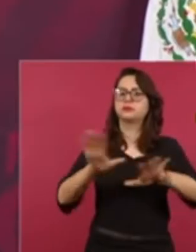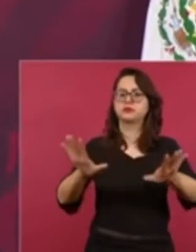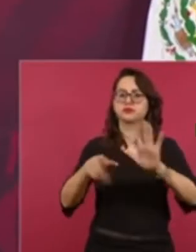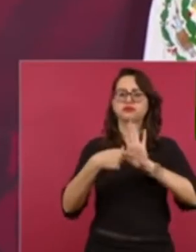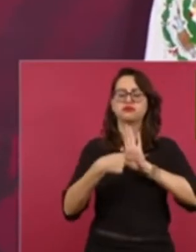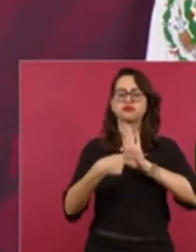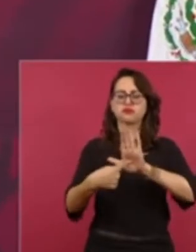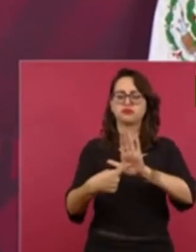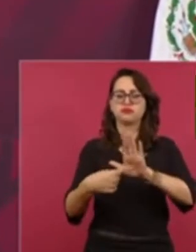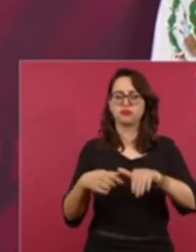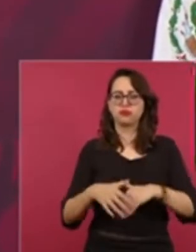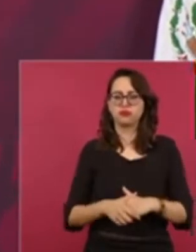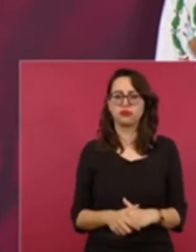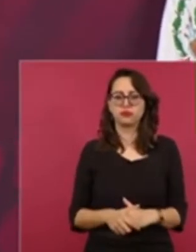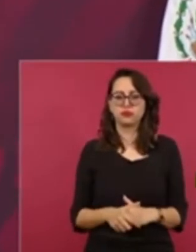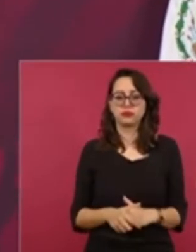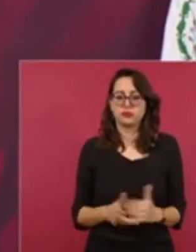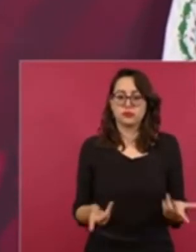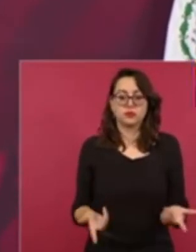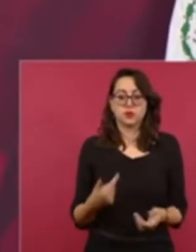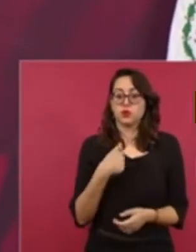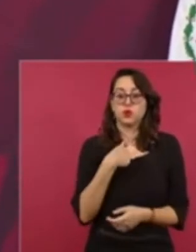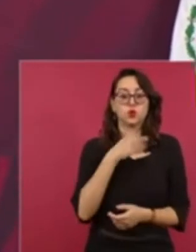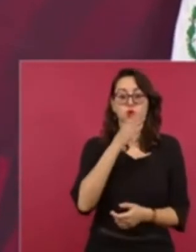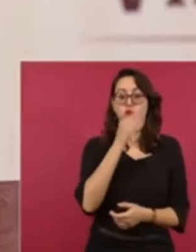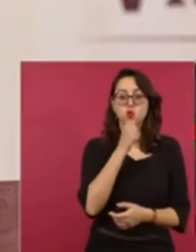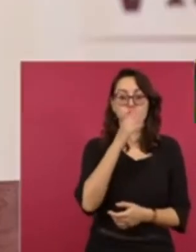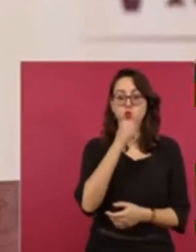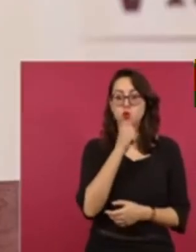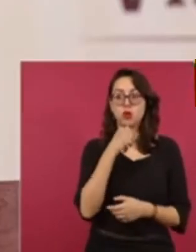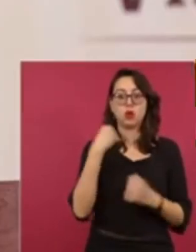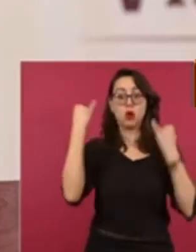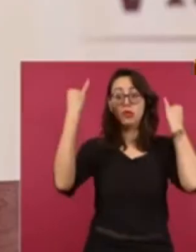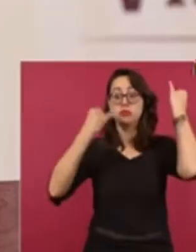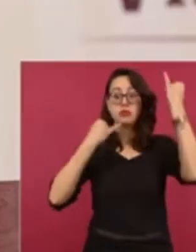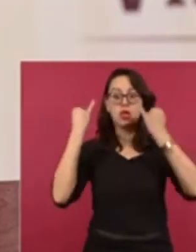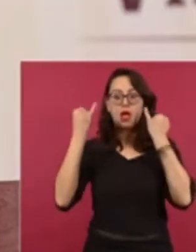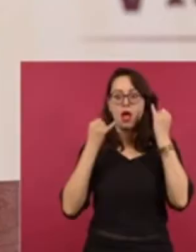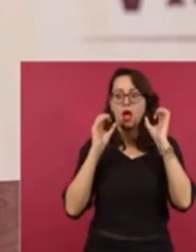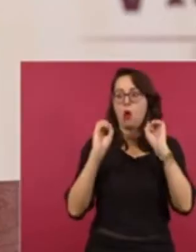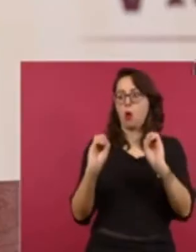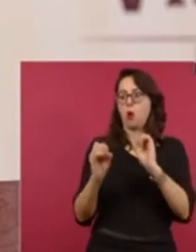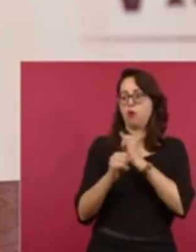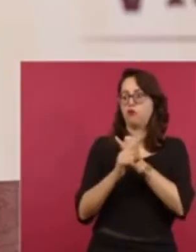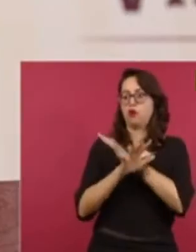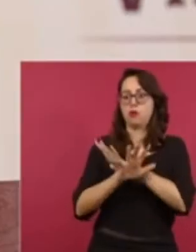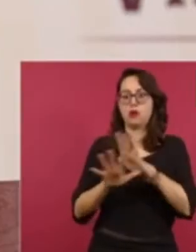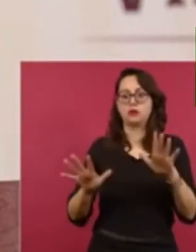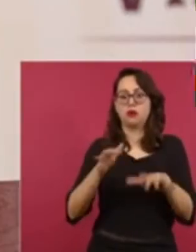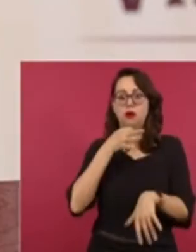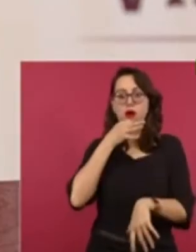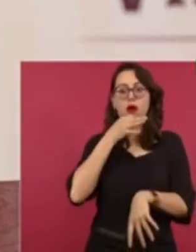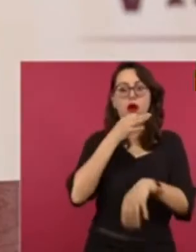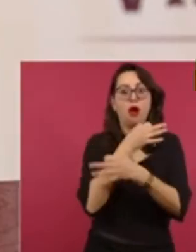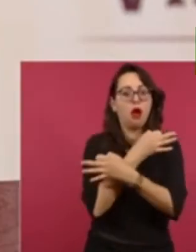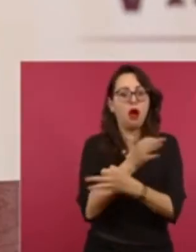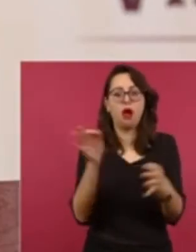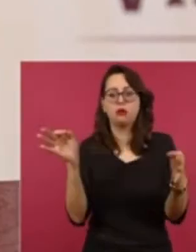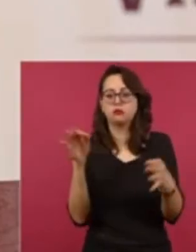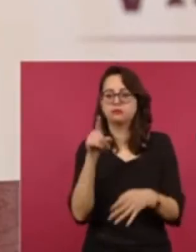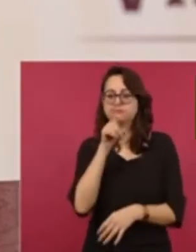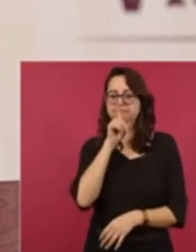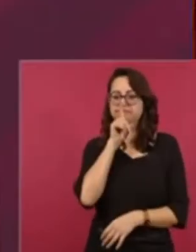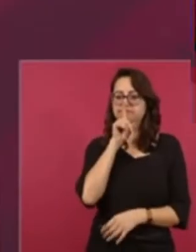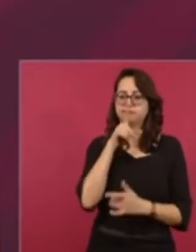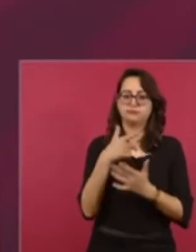Después de hablar de temas relacionados con asuntos de seguridad, el presidente López Obrador aseguró no estar de acuerdo